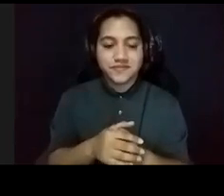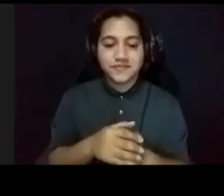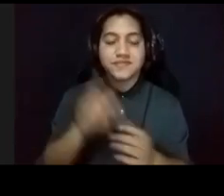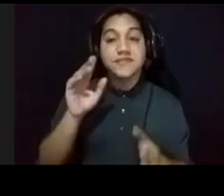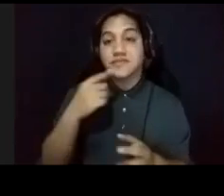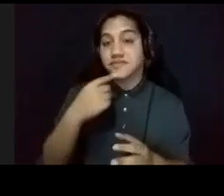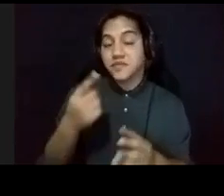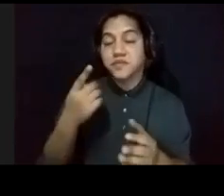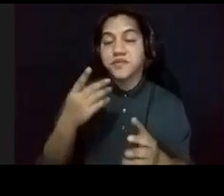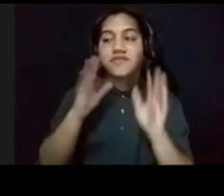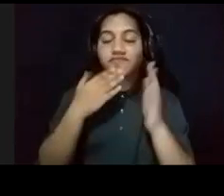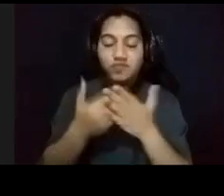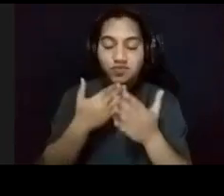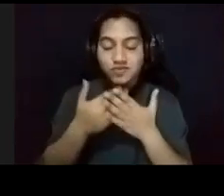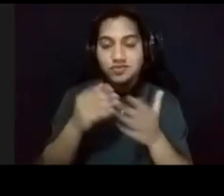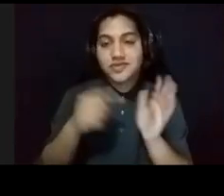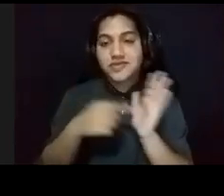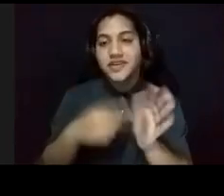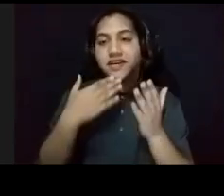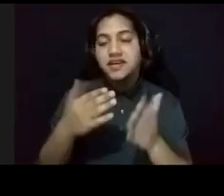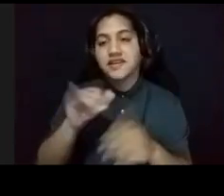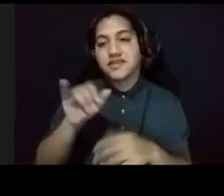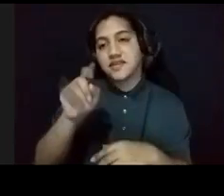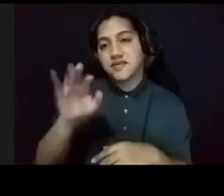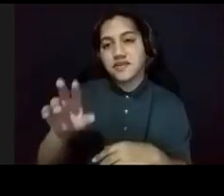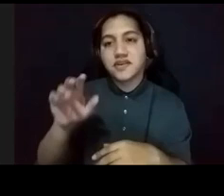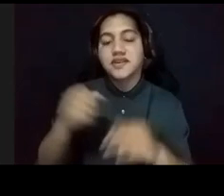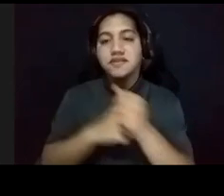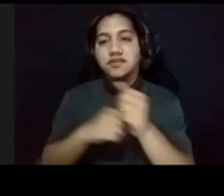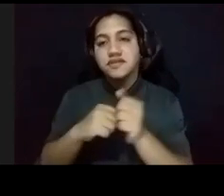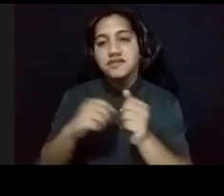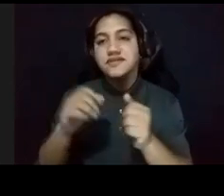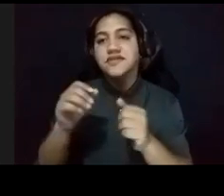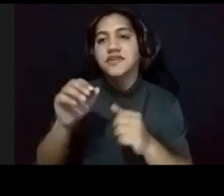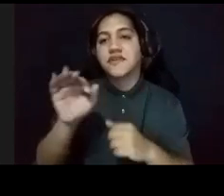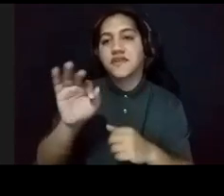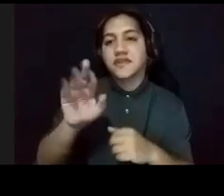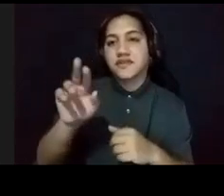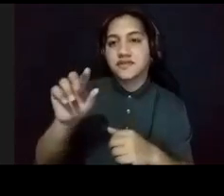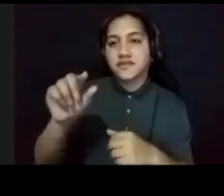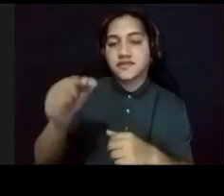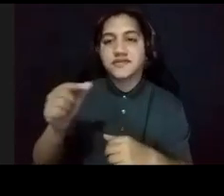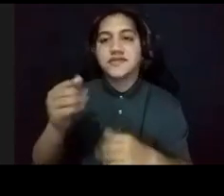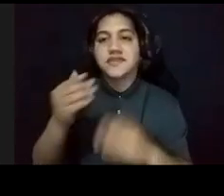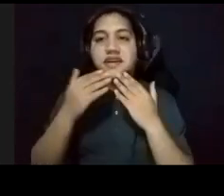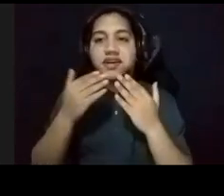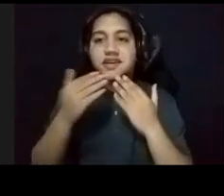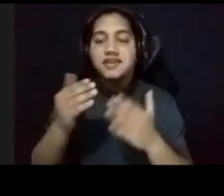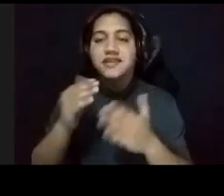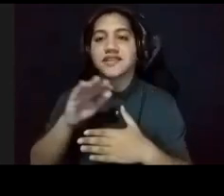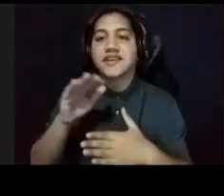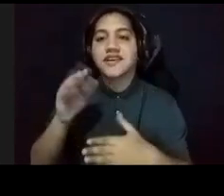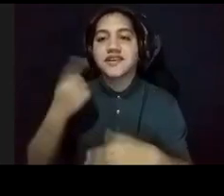la presentación, gracias a Isaura, y a la fundación, Feliz Arringón, gracias a ustedes, por estar con nosotros. Y gracias también a Hilda, y a la